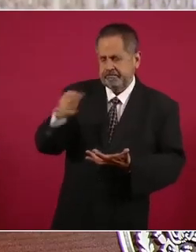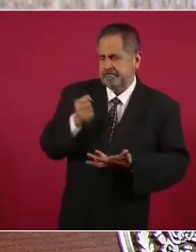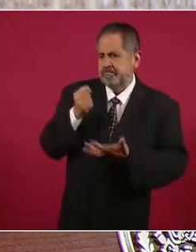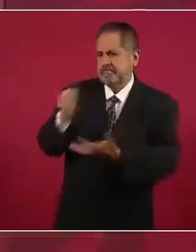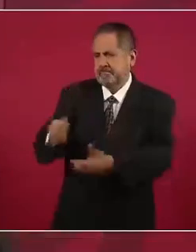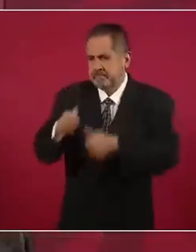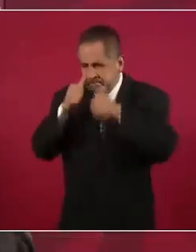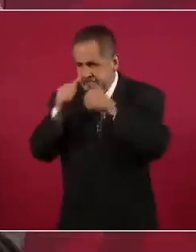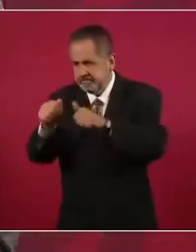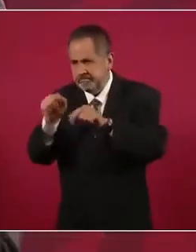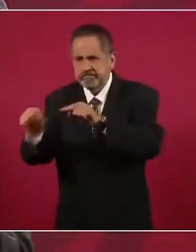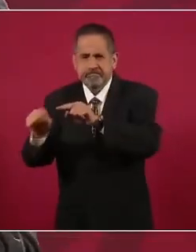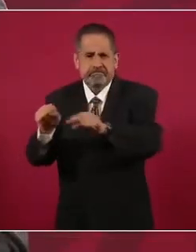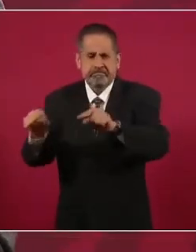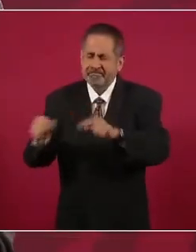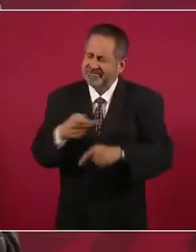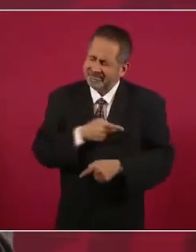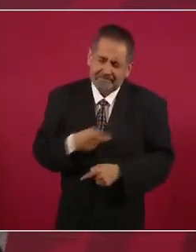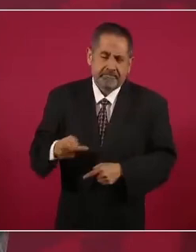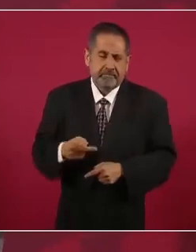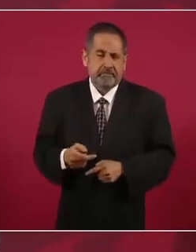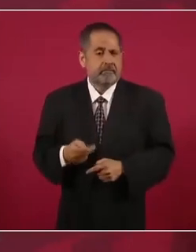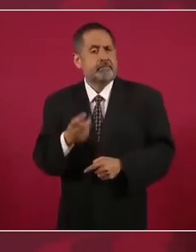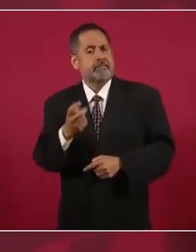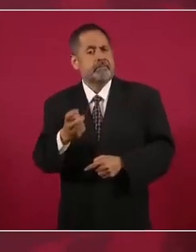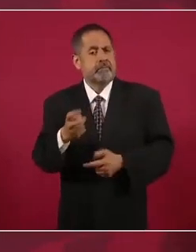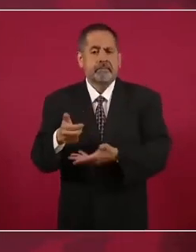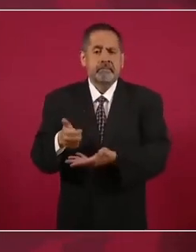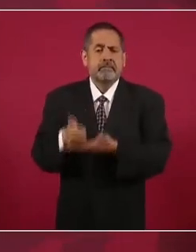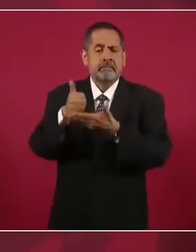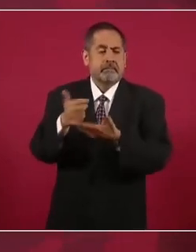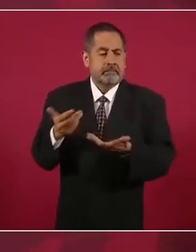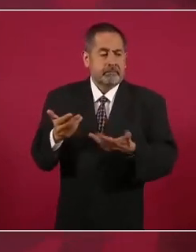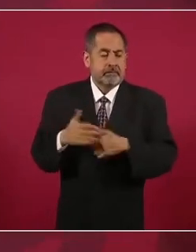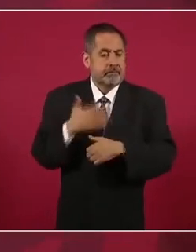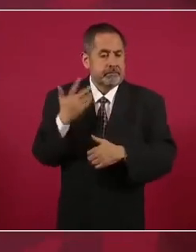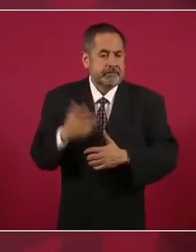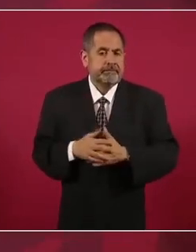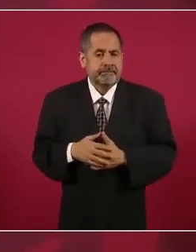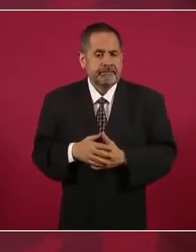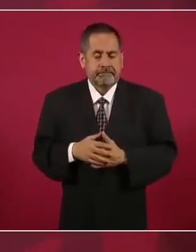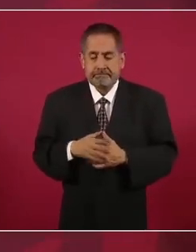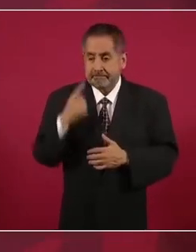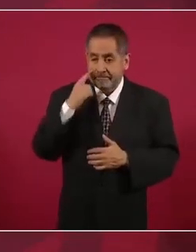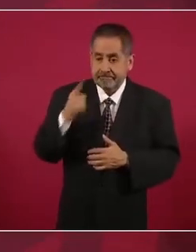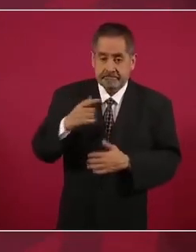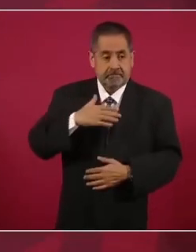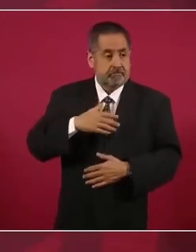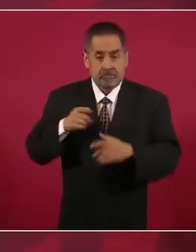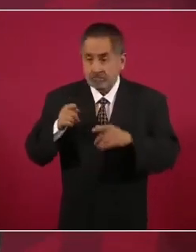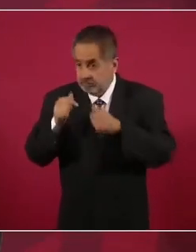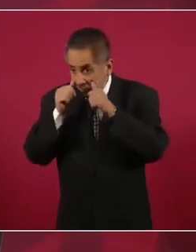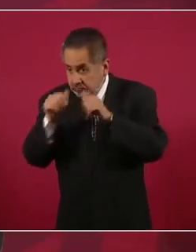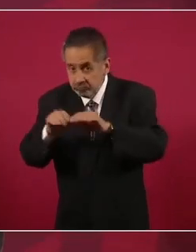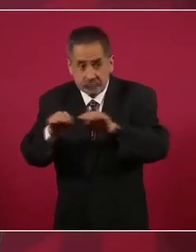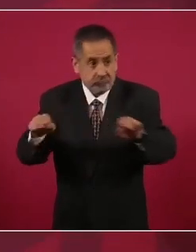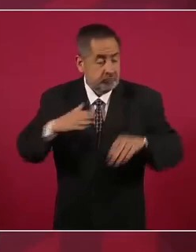Todo esto ayuda mucho porque la paz es fruto de la justicia,